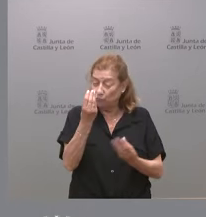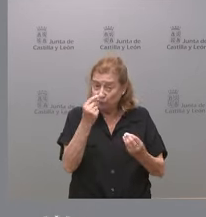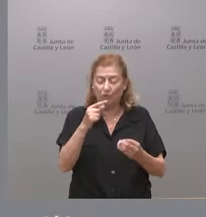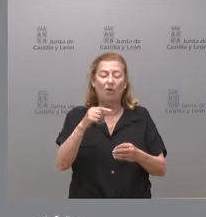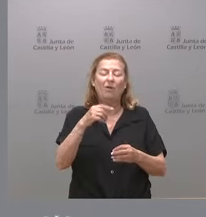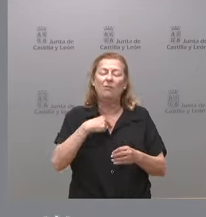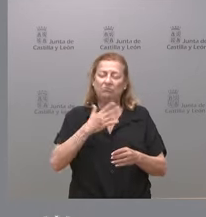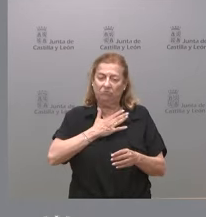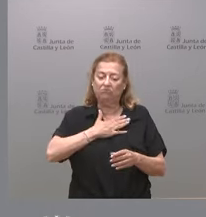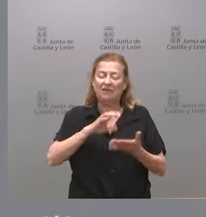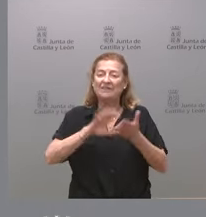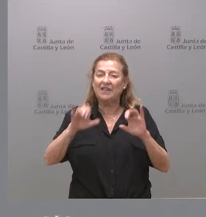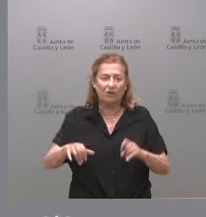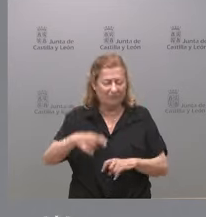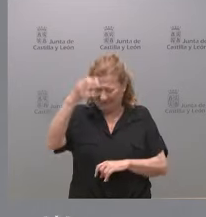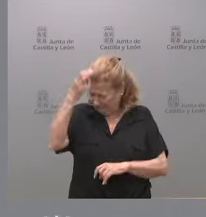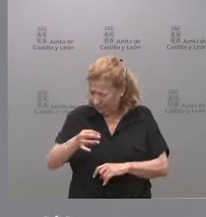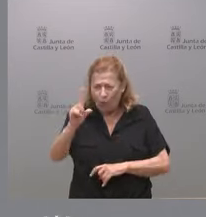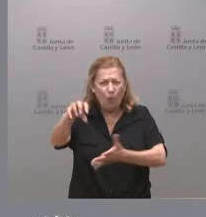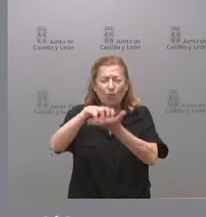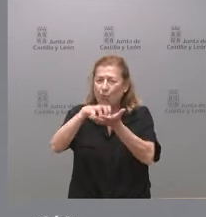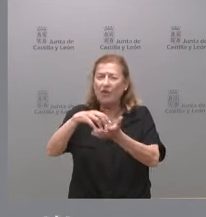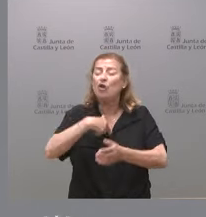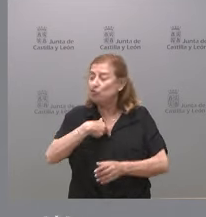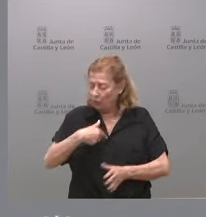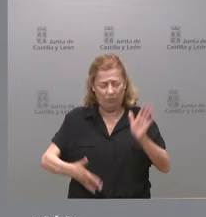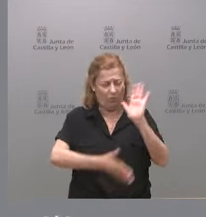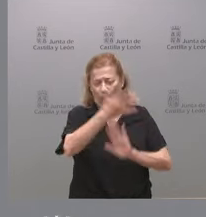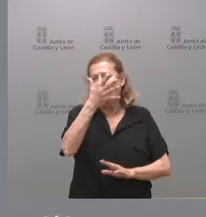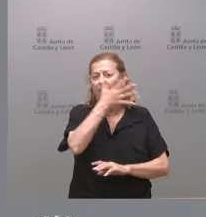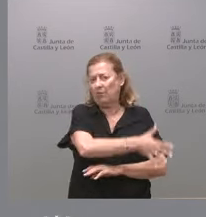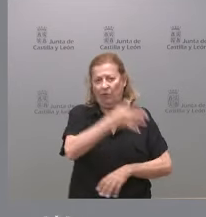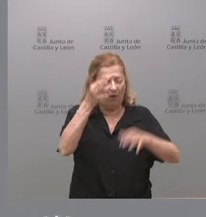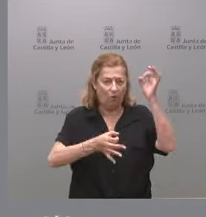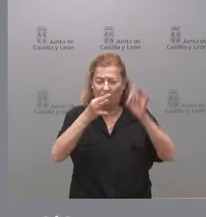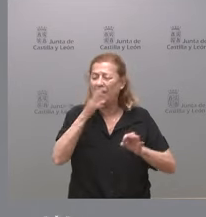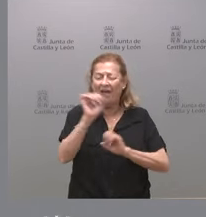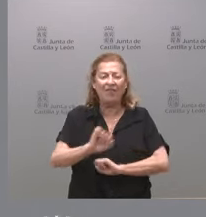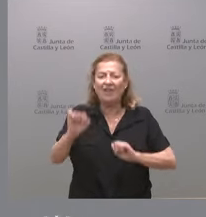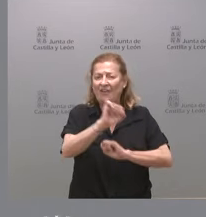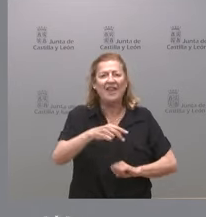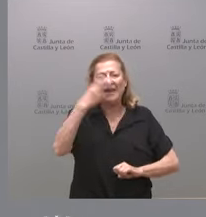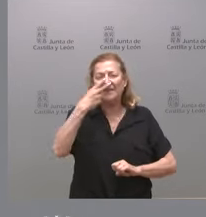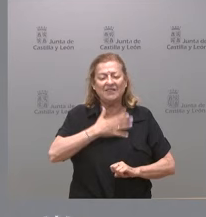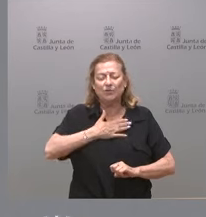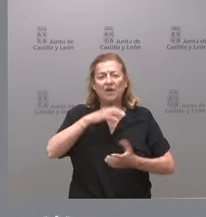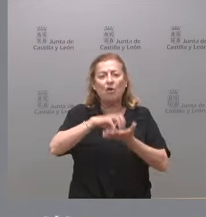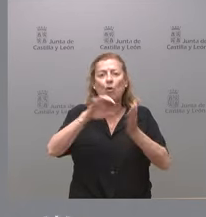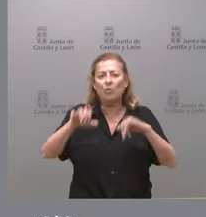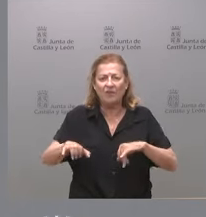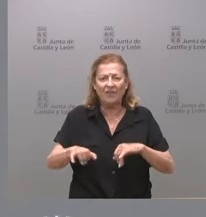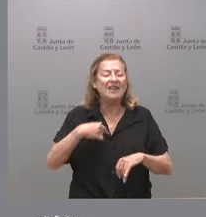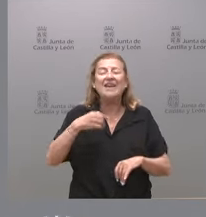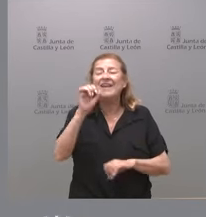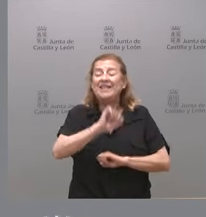entes de Castilla y León no les quepa la menor duda que recurriremos ante los tribunales para defender los intereses de nuestra comunidad autónoma que son los